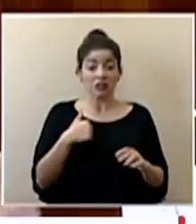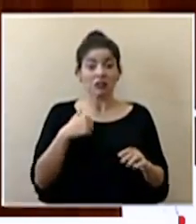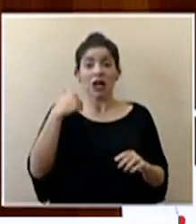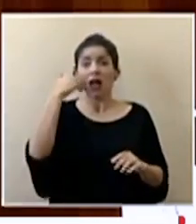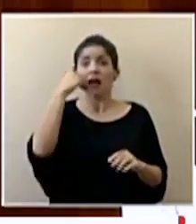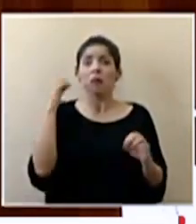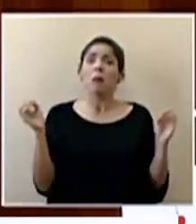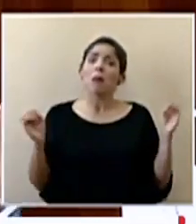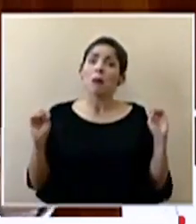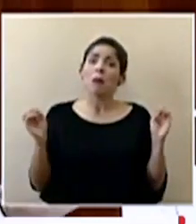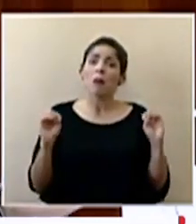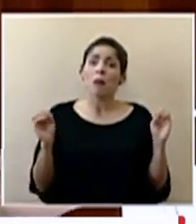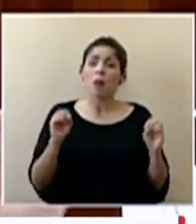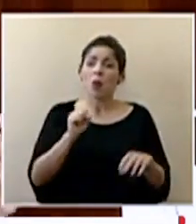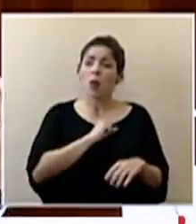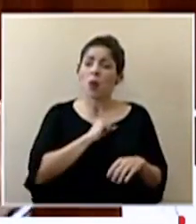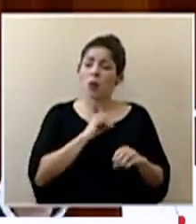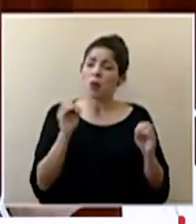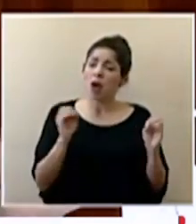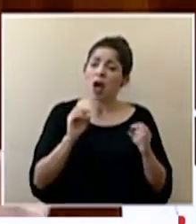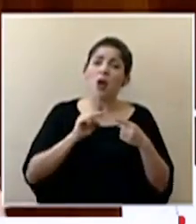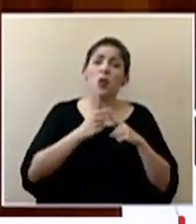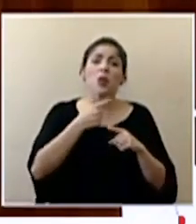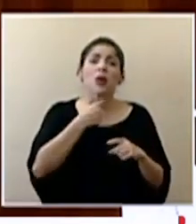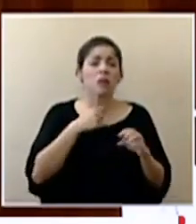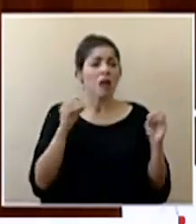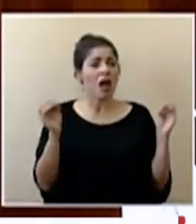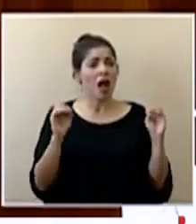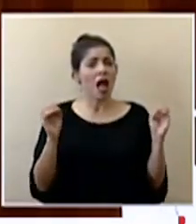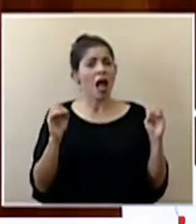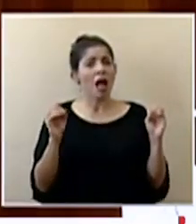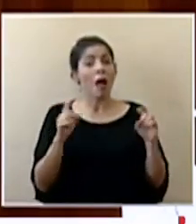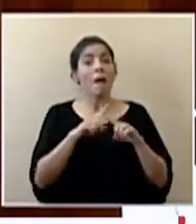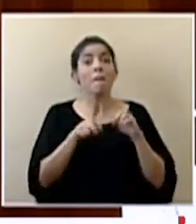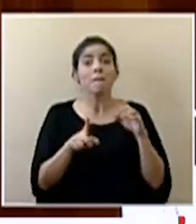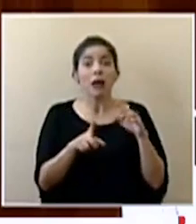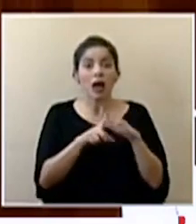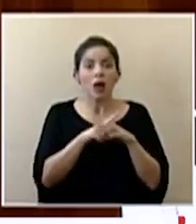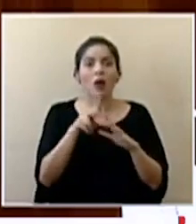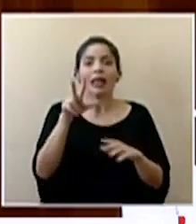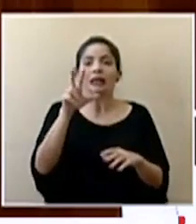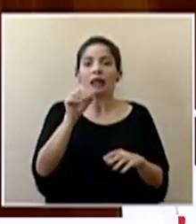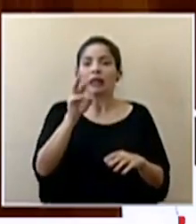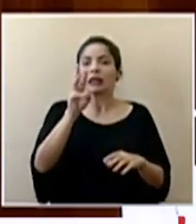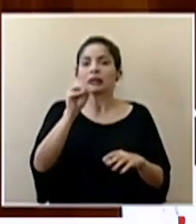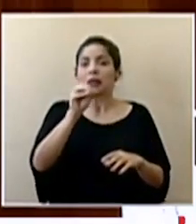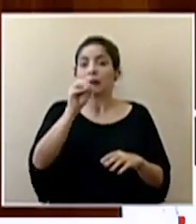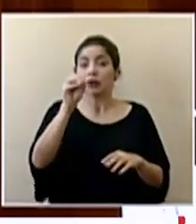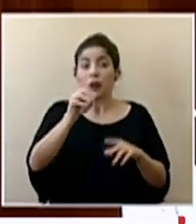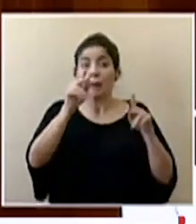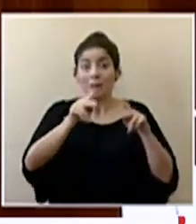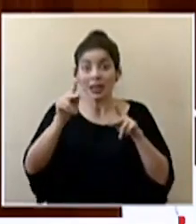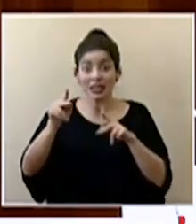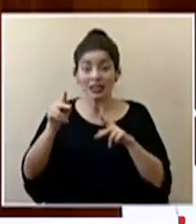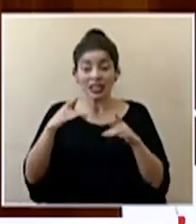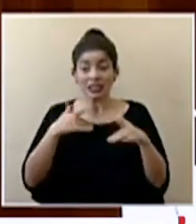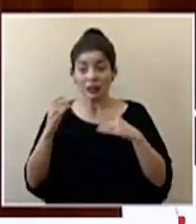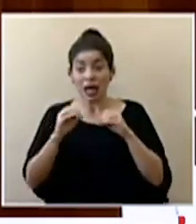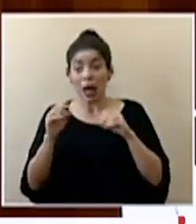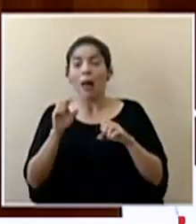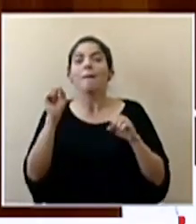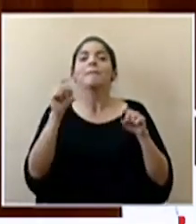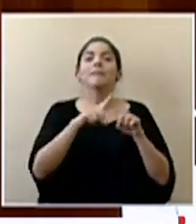fiebre o que no van a desarrollar tos o dolor de garganta hay un 30 o un 60% de esas personas que sí van a